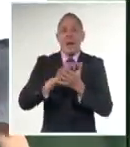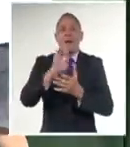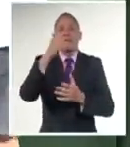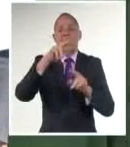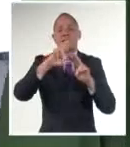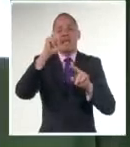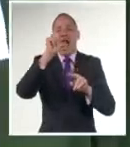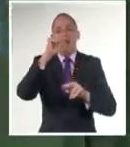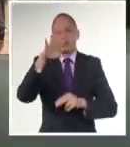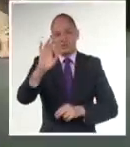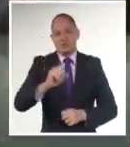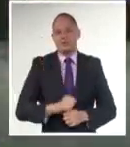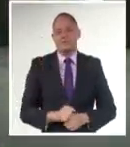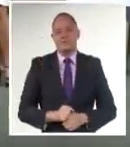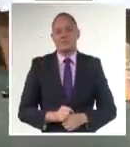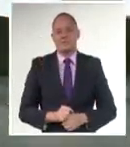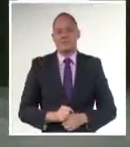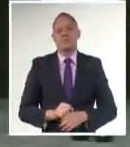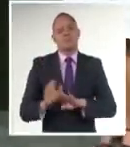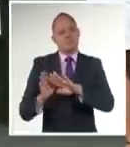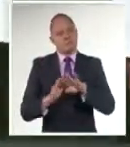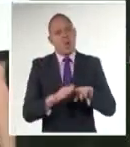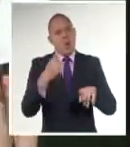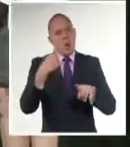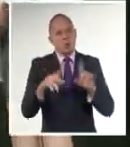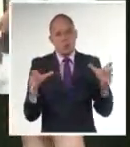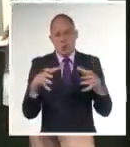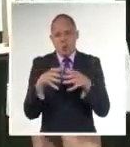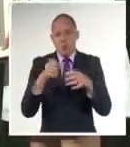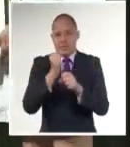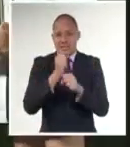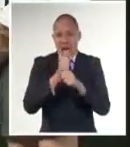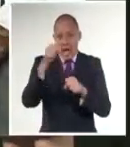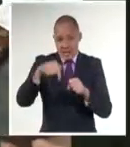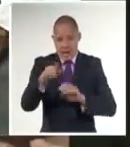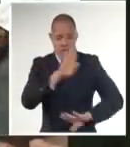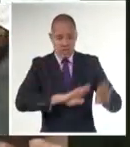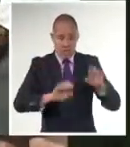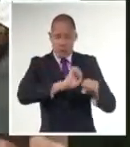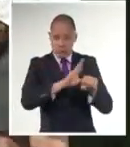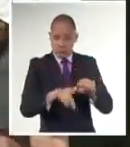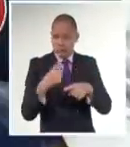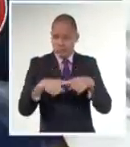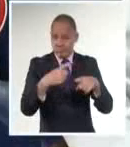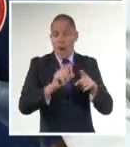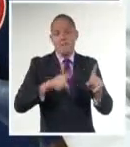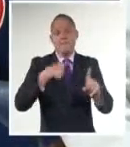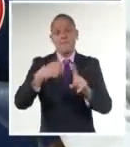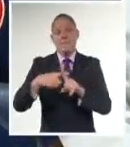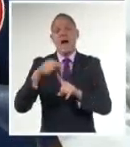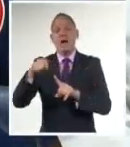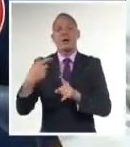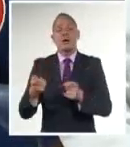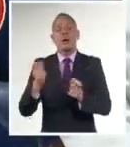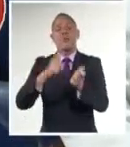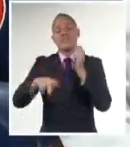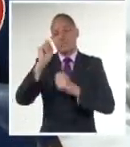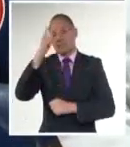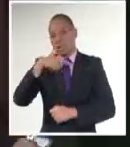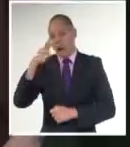Machado Ventura. De igual forma, el Grupo Temporal de Trabajo y la Dirección Provincial de Salud de Ciego de Ávila